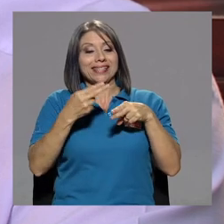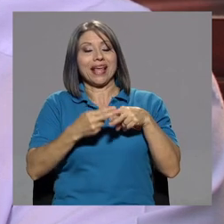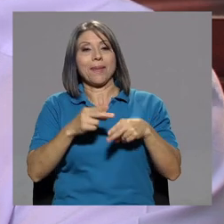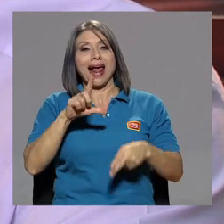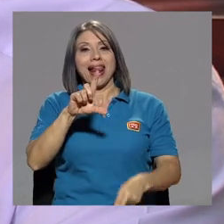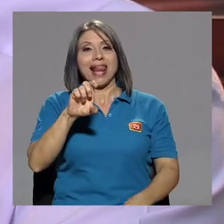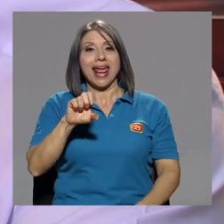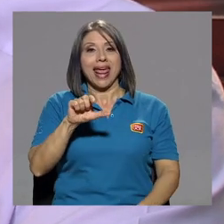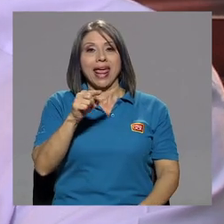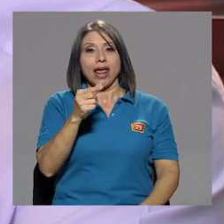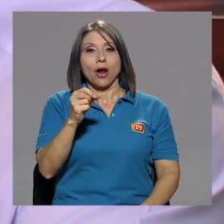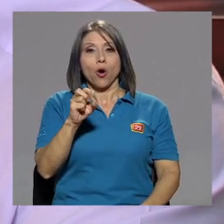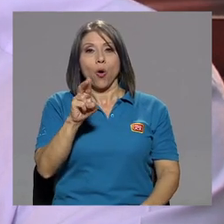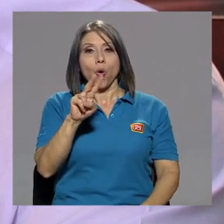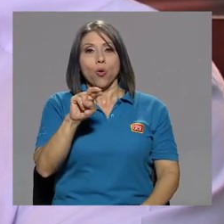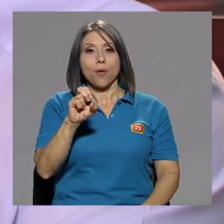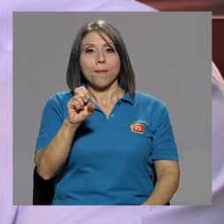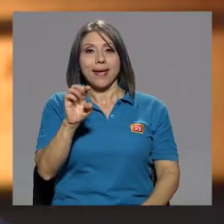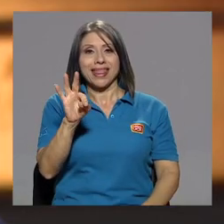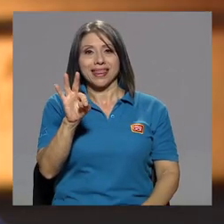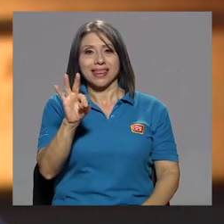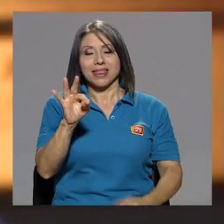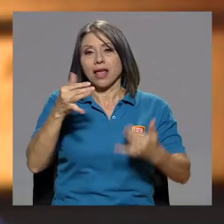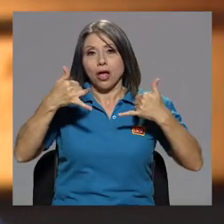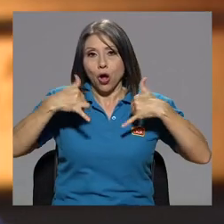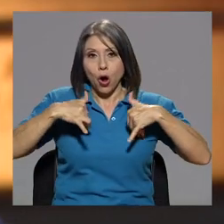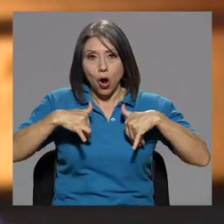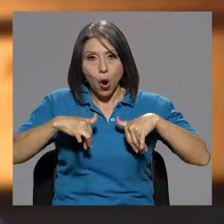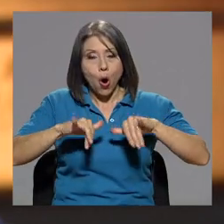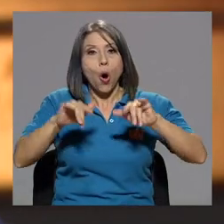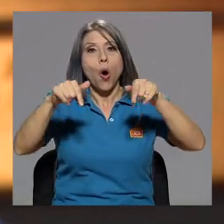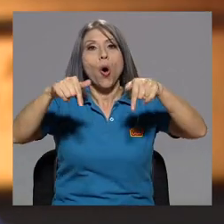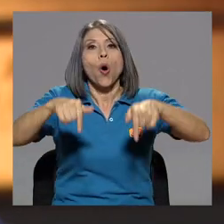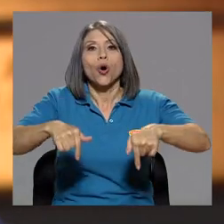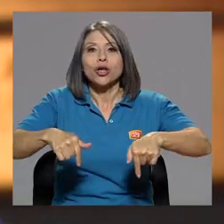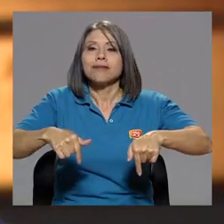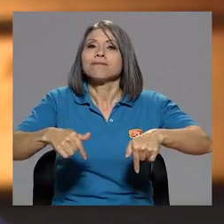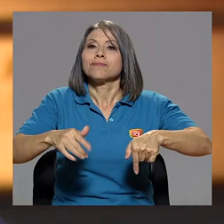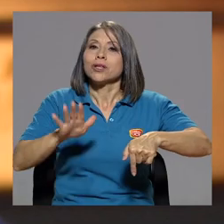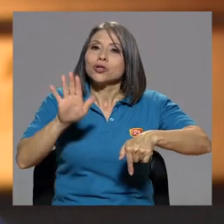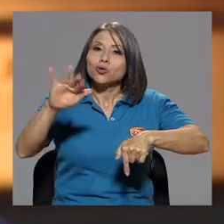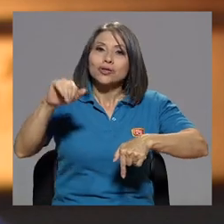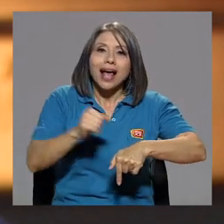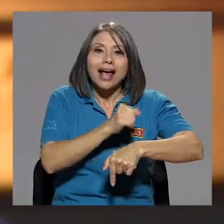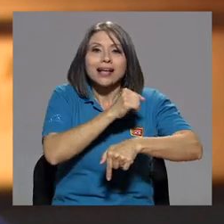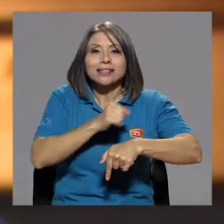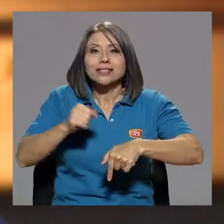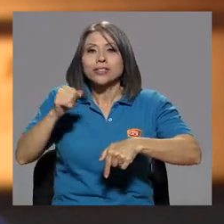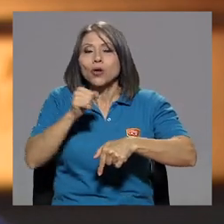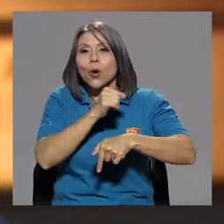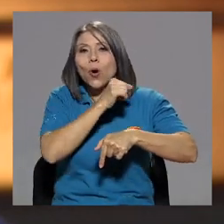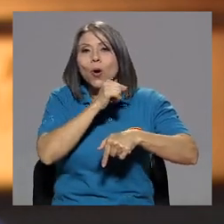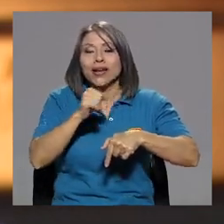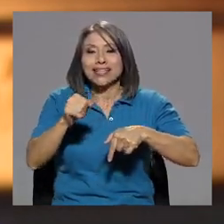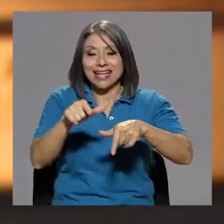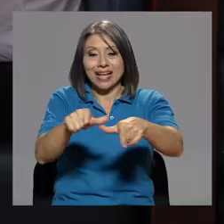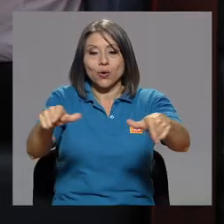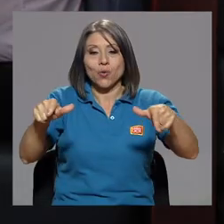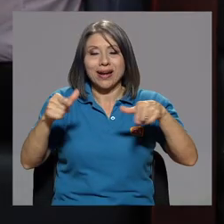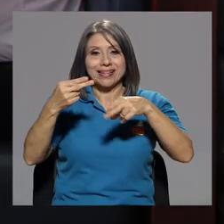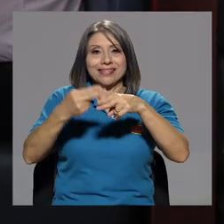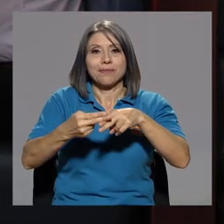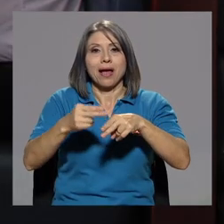que hoy todavía cuenta sus canciones en Coral? Qué belleza.